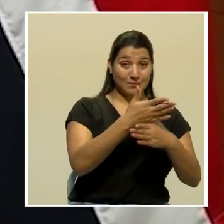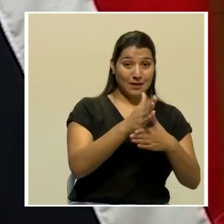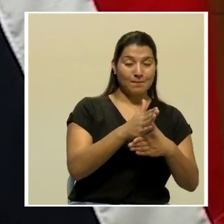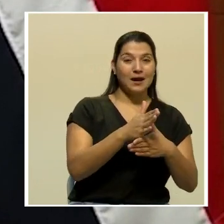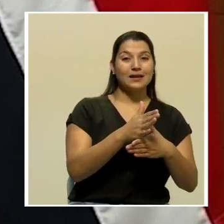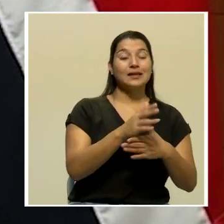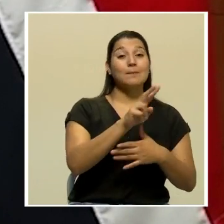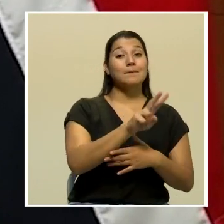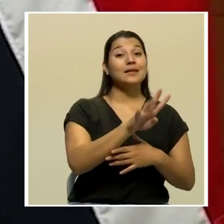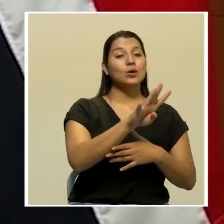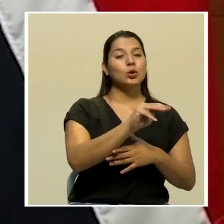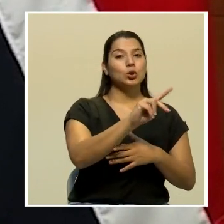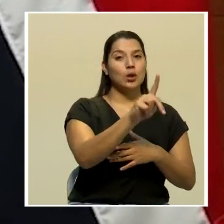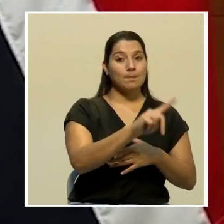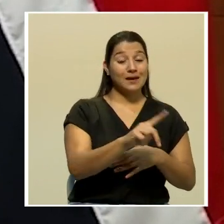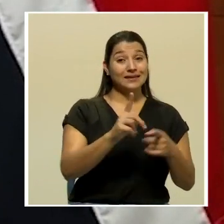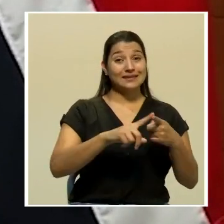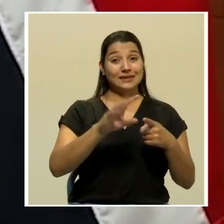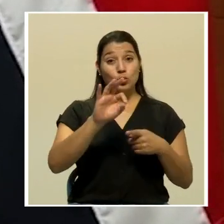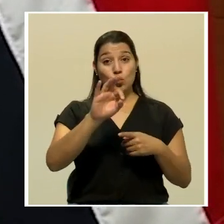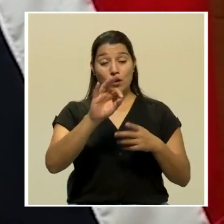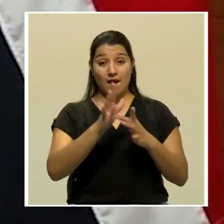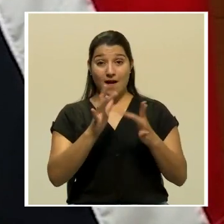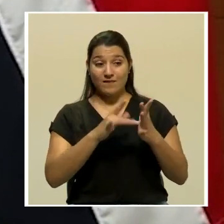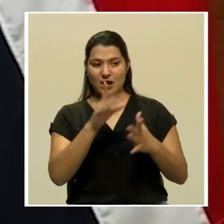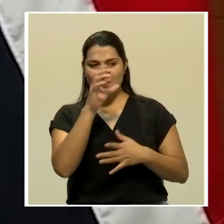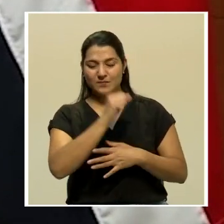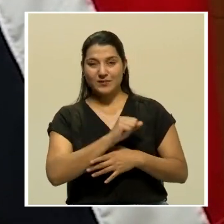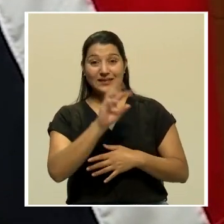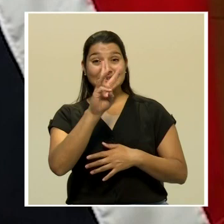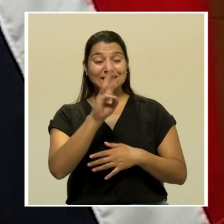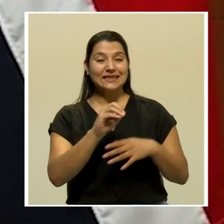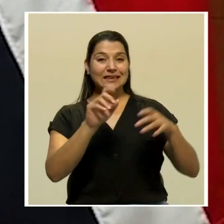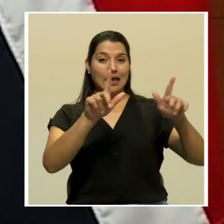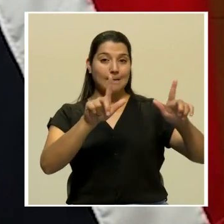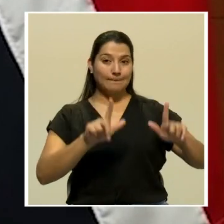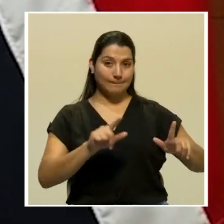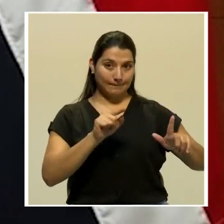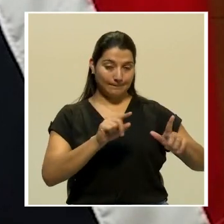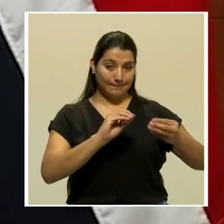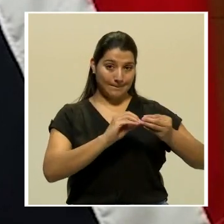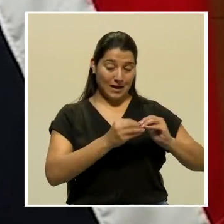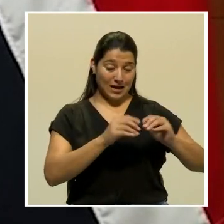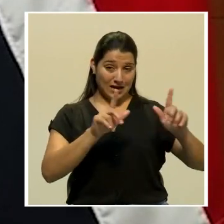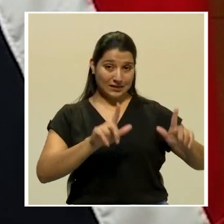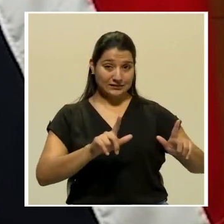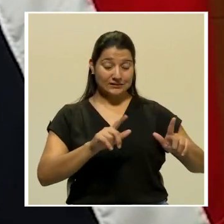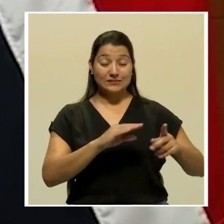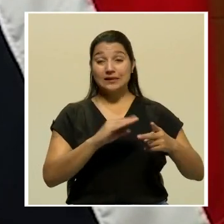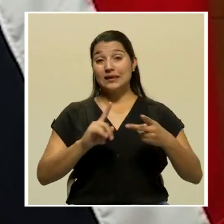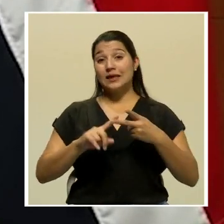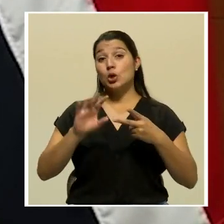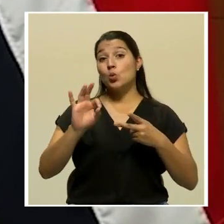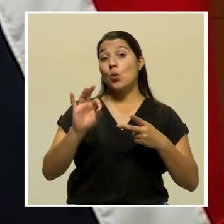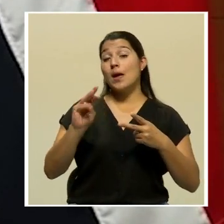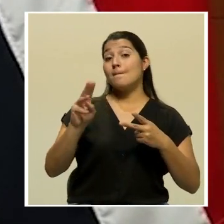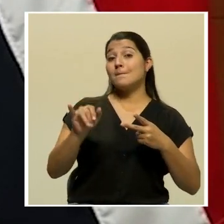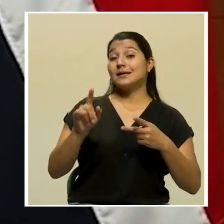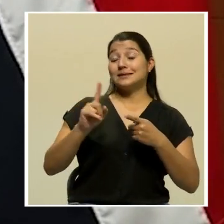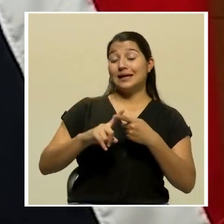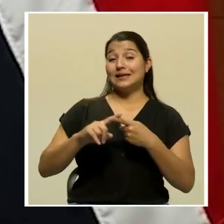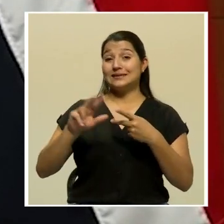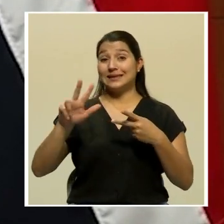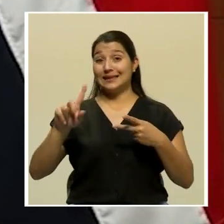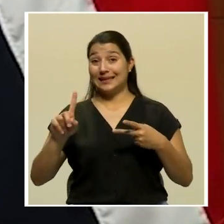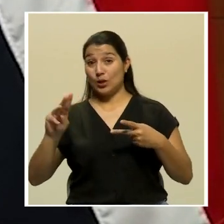24 de marzo al 9 de abril, se detectaron 60 placas y en el 9 de mayo al